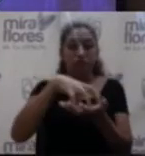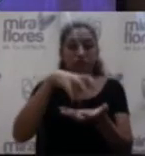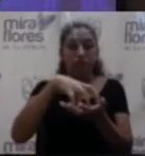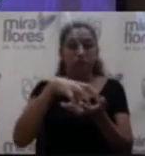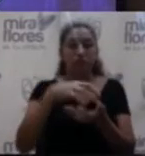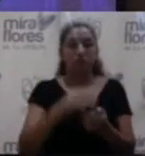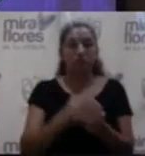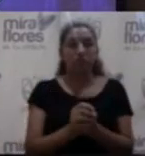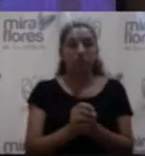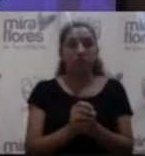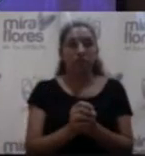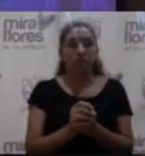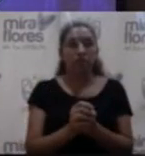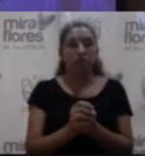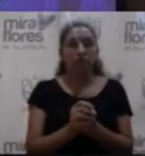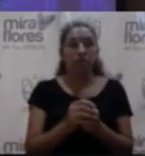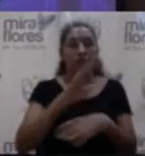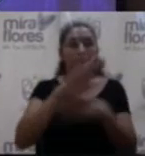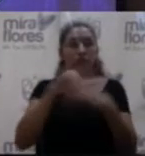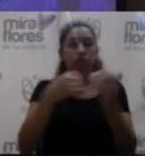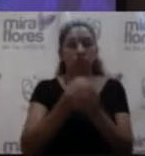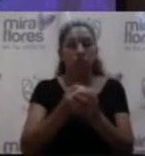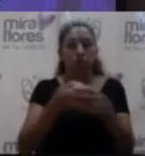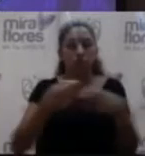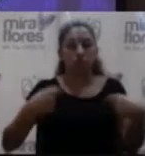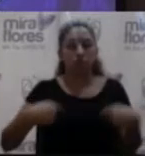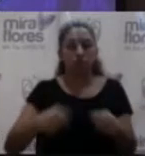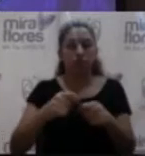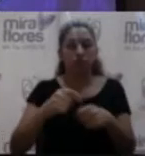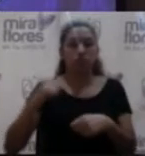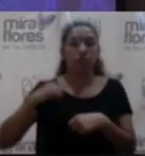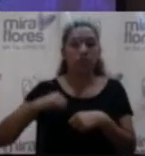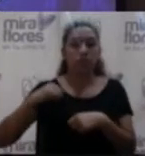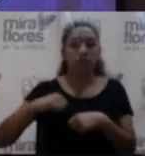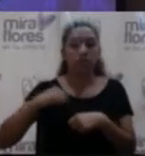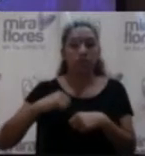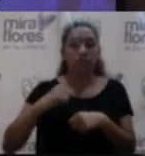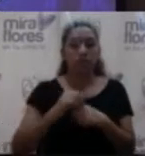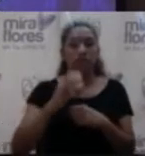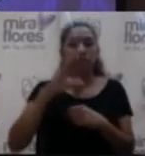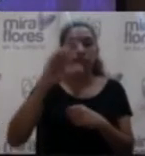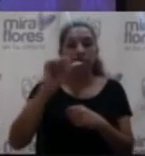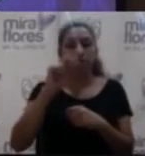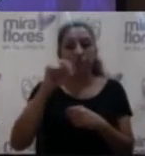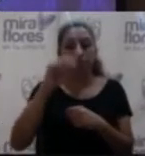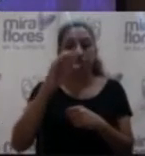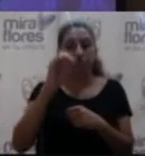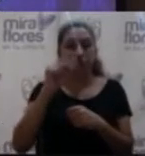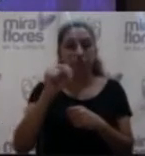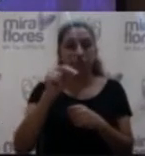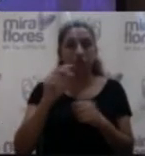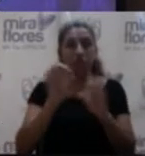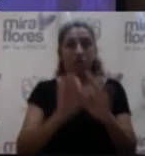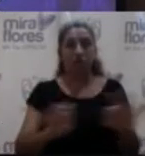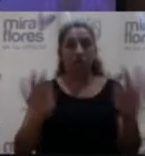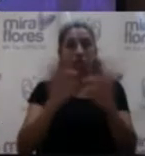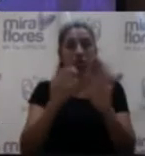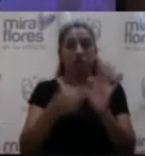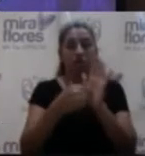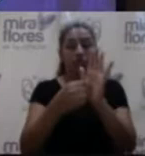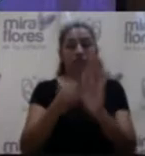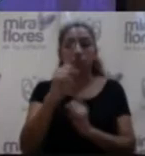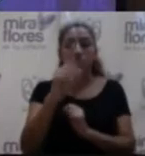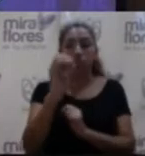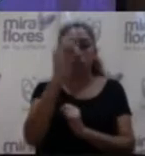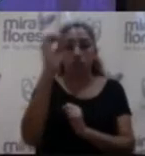ordinarios, el Fondo de Compensación Municipal, Canon sobre Canon y Regalías Mineras, que en conjunto representan el 1% del